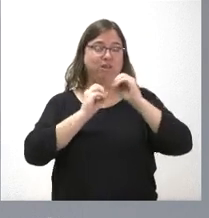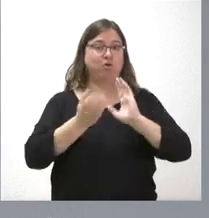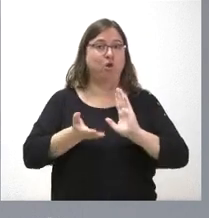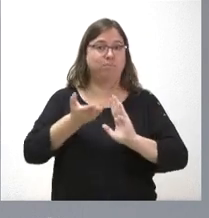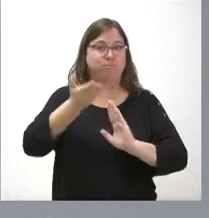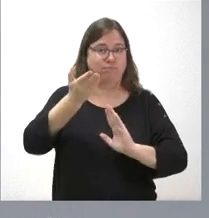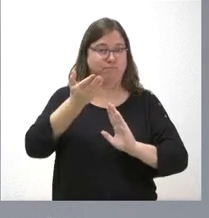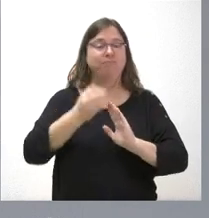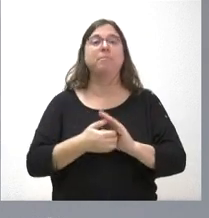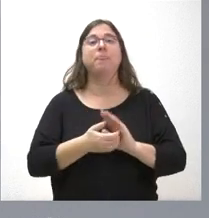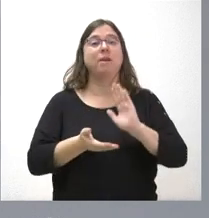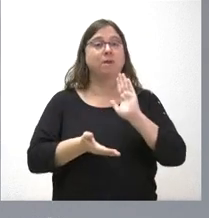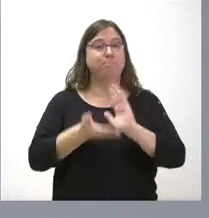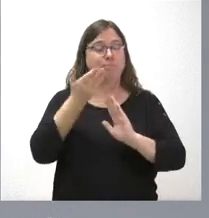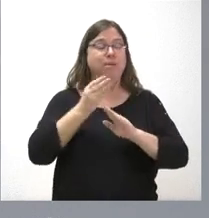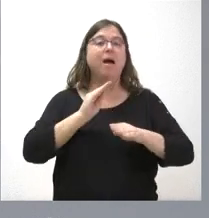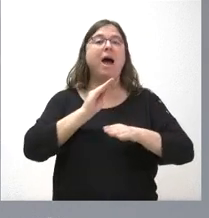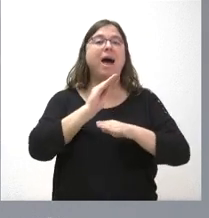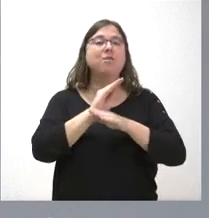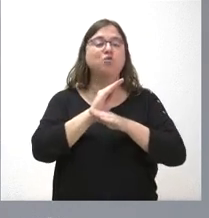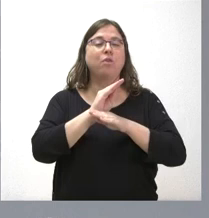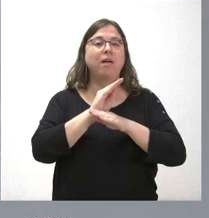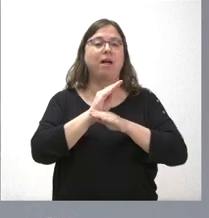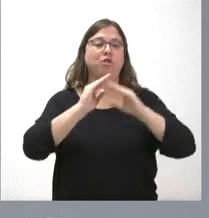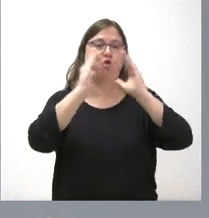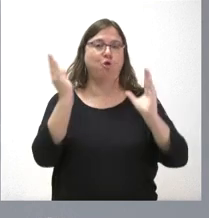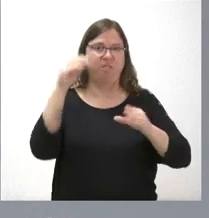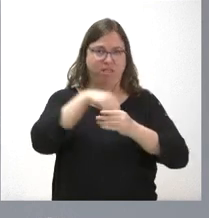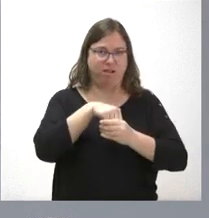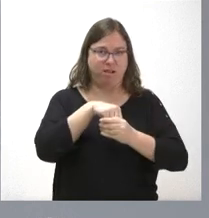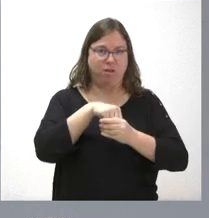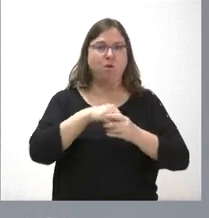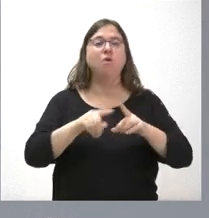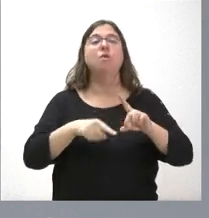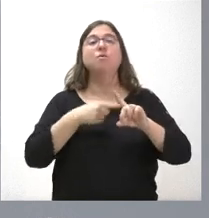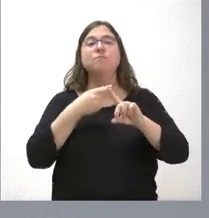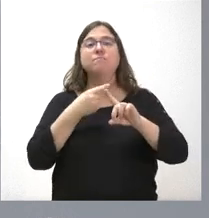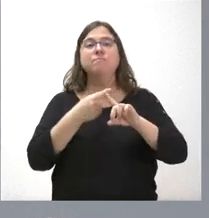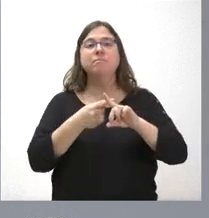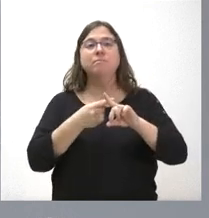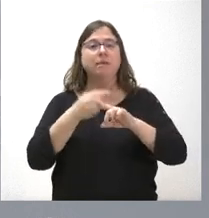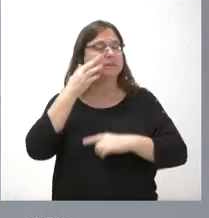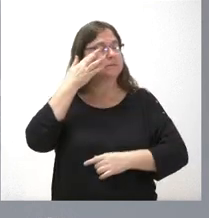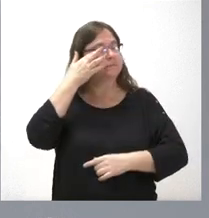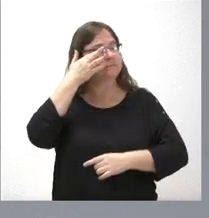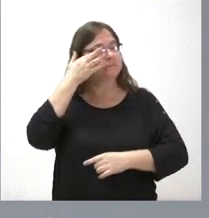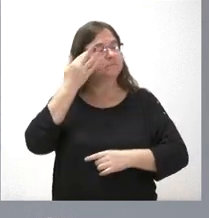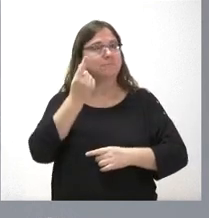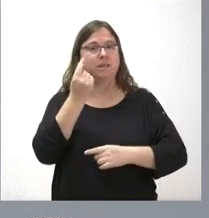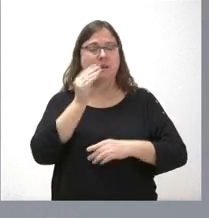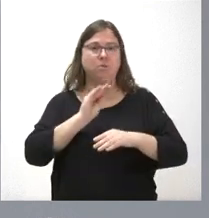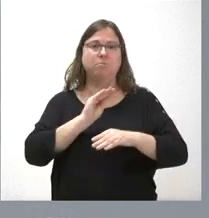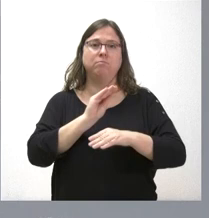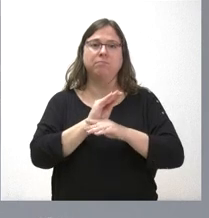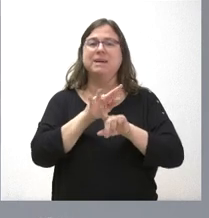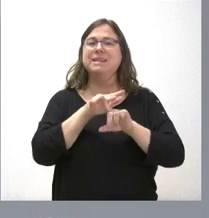Crece la ayuda a domicilio, crecen las cantidades destinadas a estas situaciones